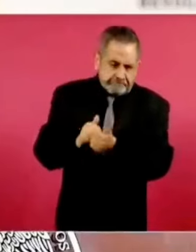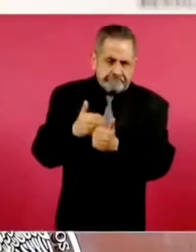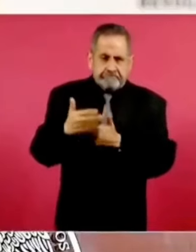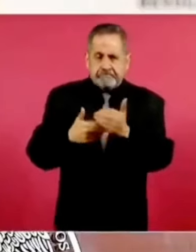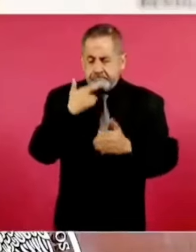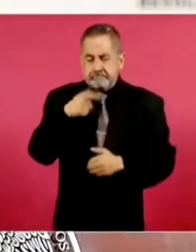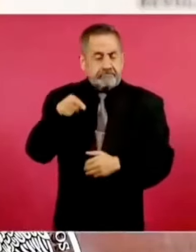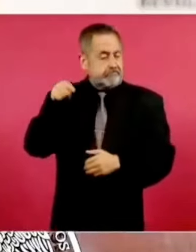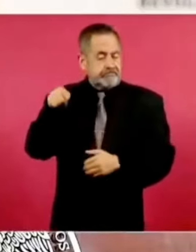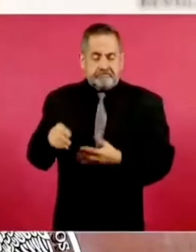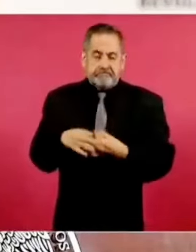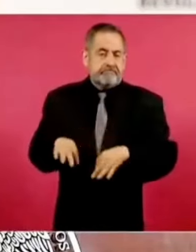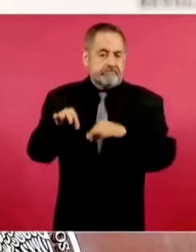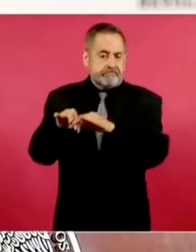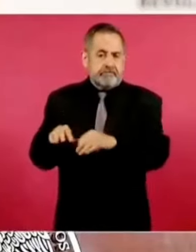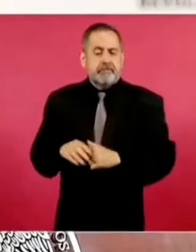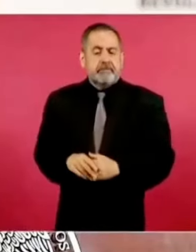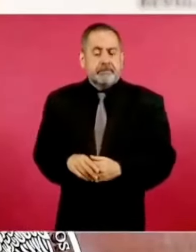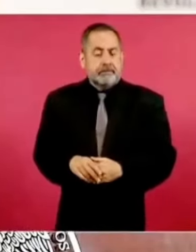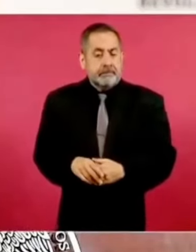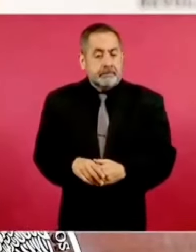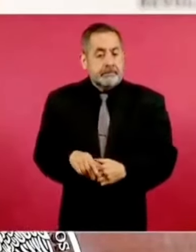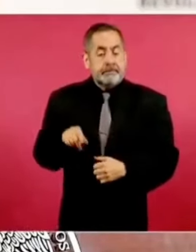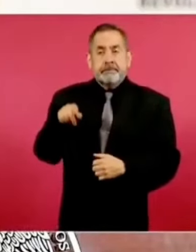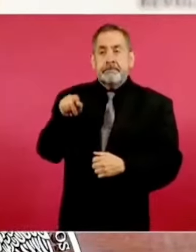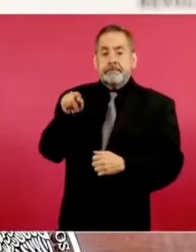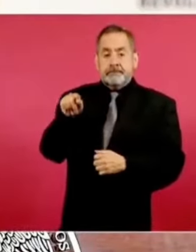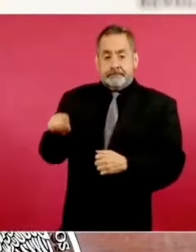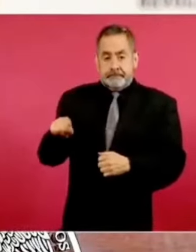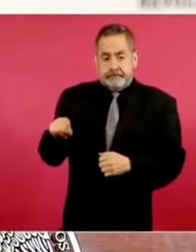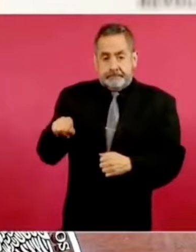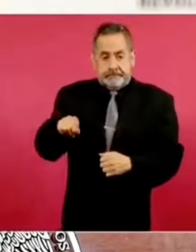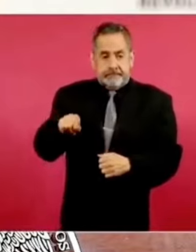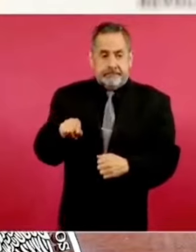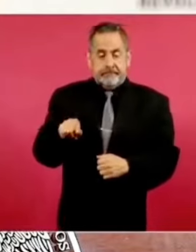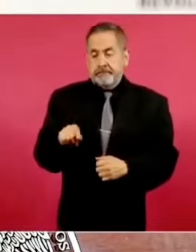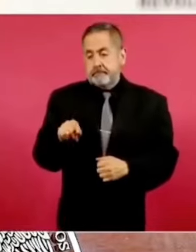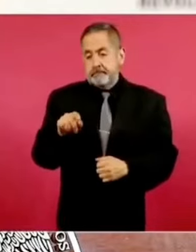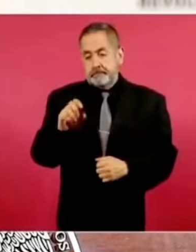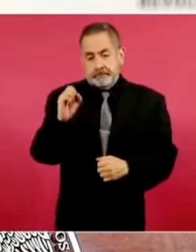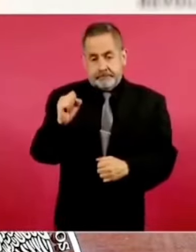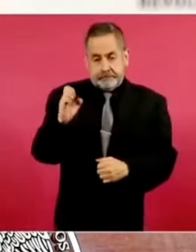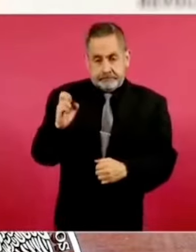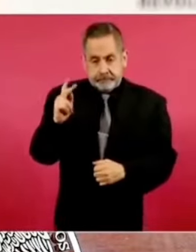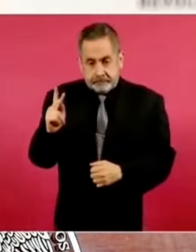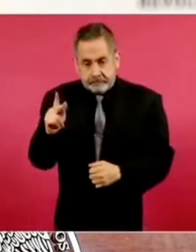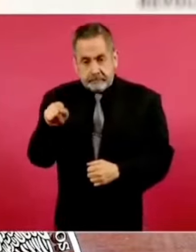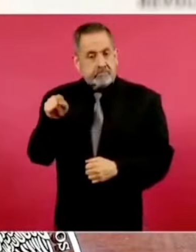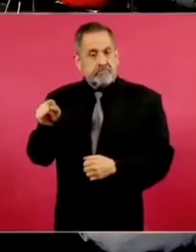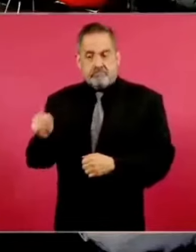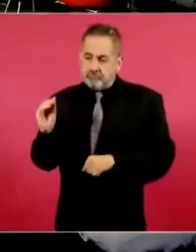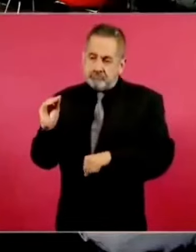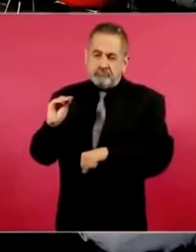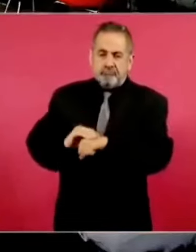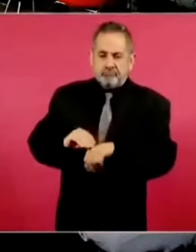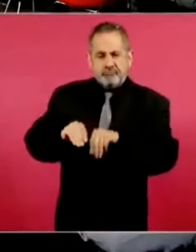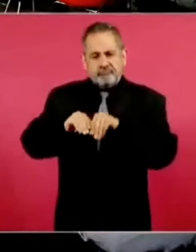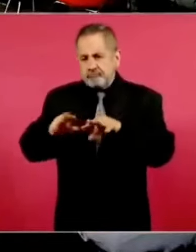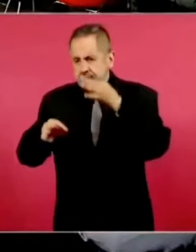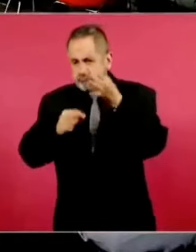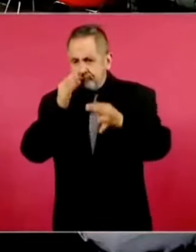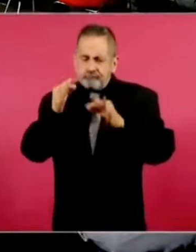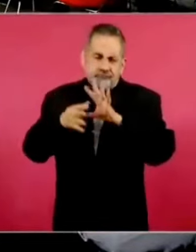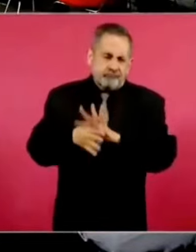Y en la Secretaría de Relación de la Secretaría de Educación Pública se ha implementado esa campaña